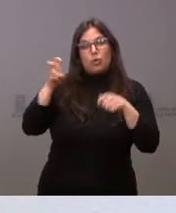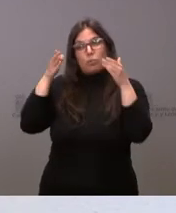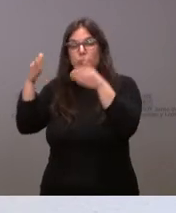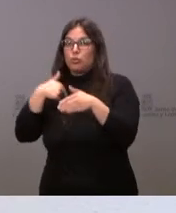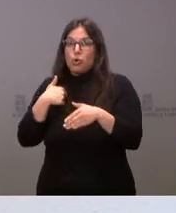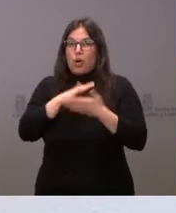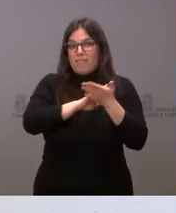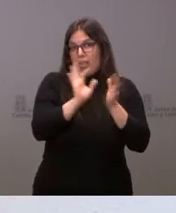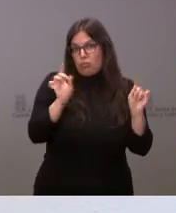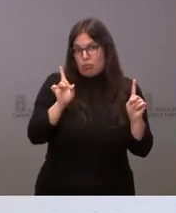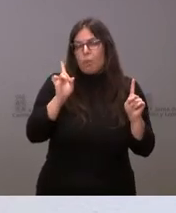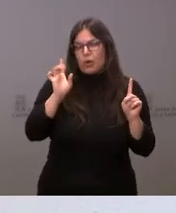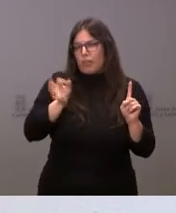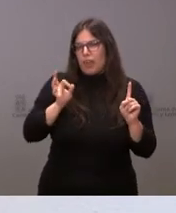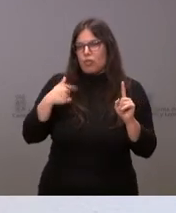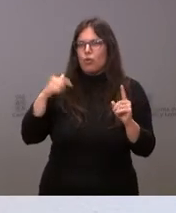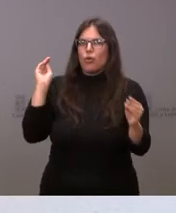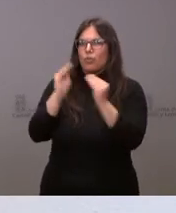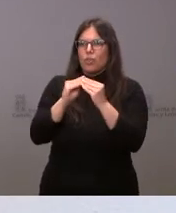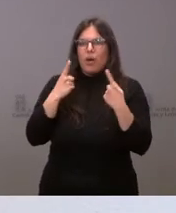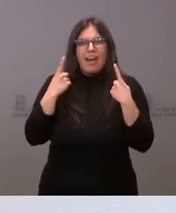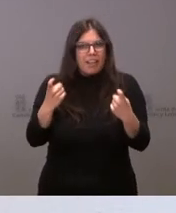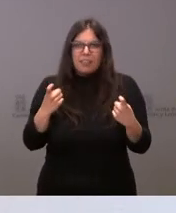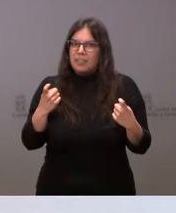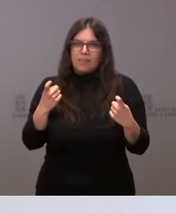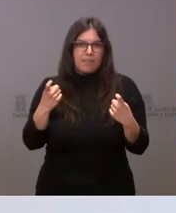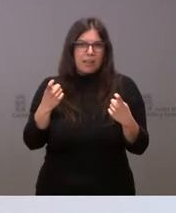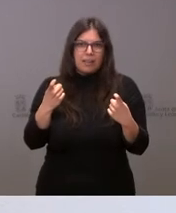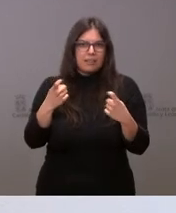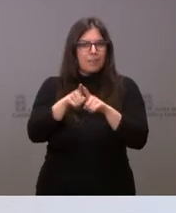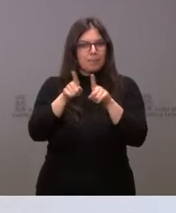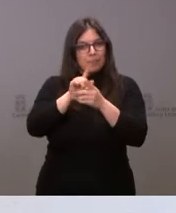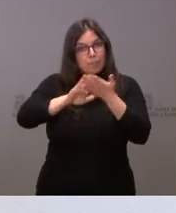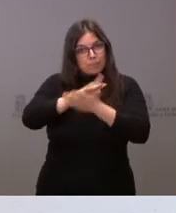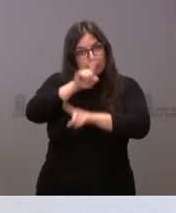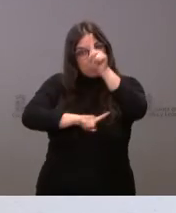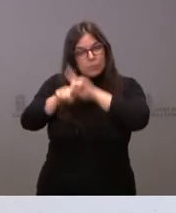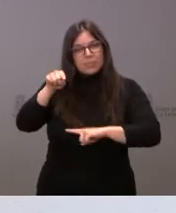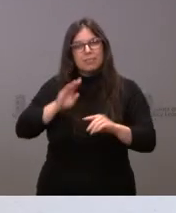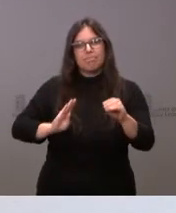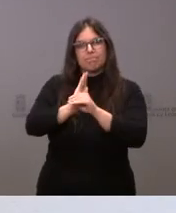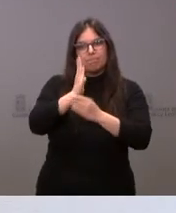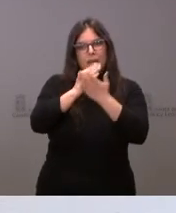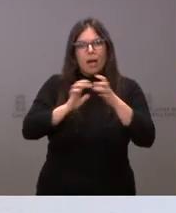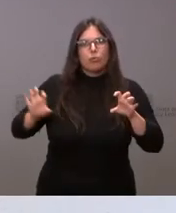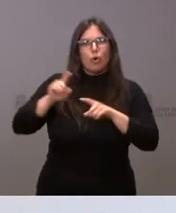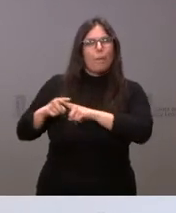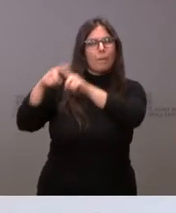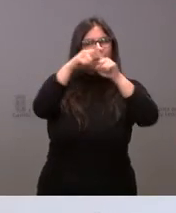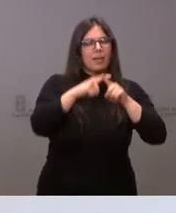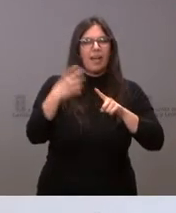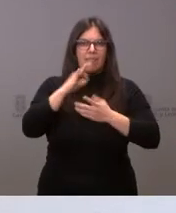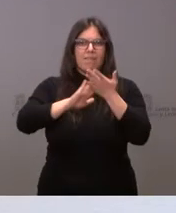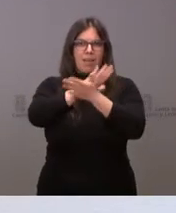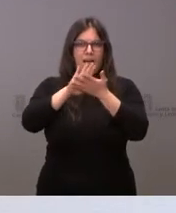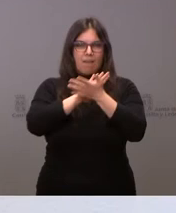planteado, pero coincido en que es necesario que se aborde el problema de la financiación autonómica, pero no un